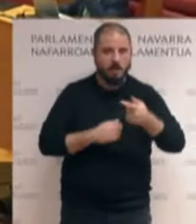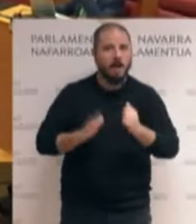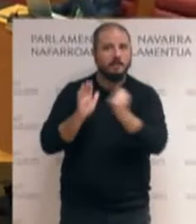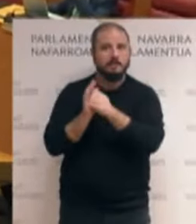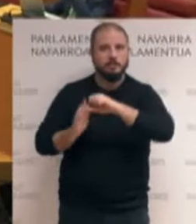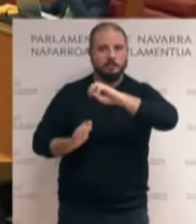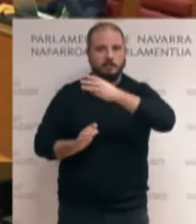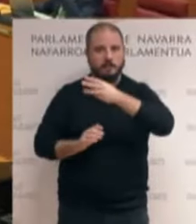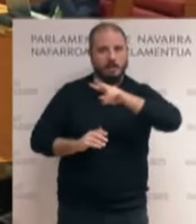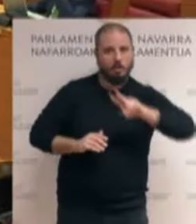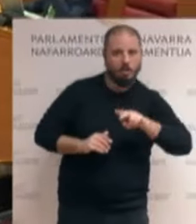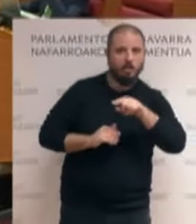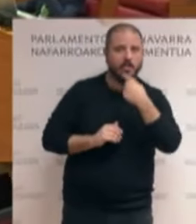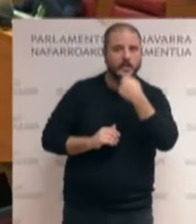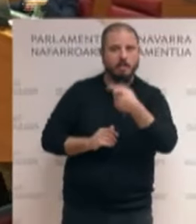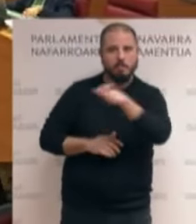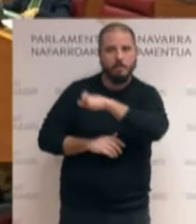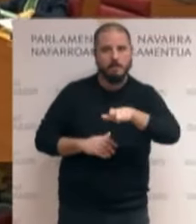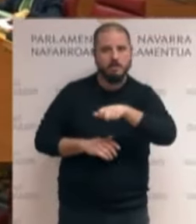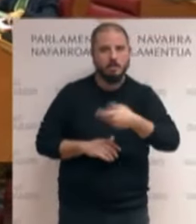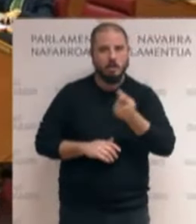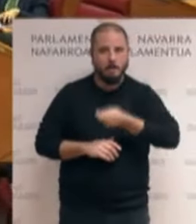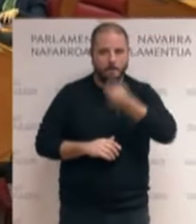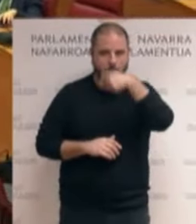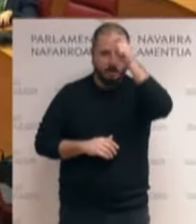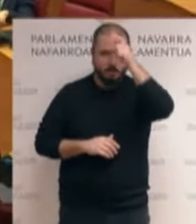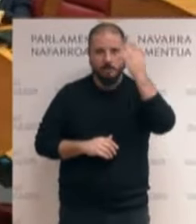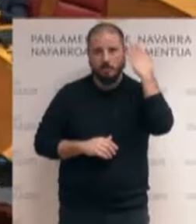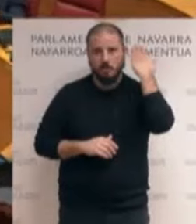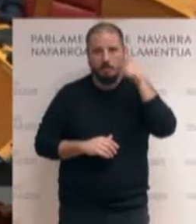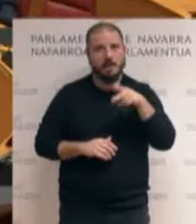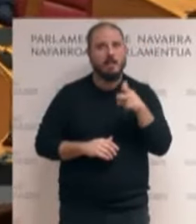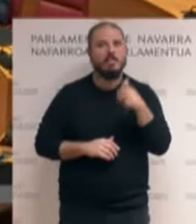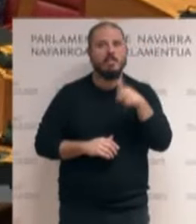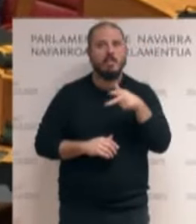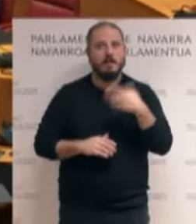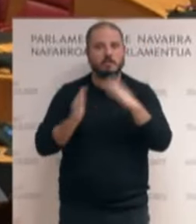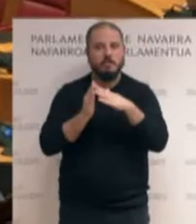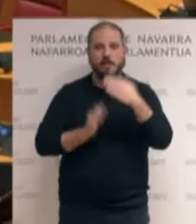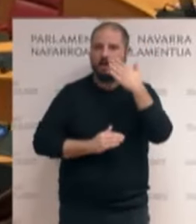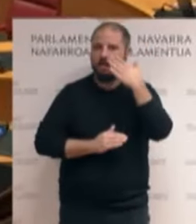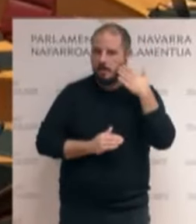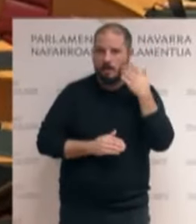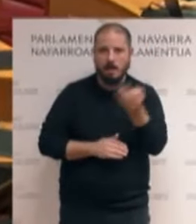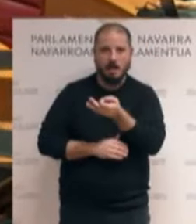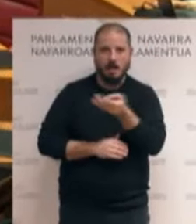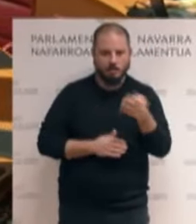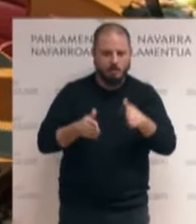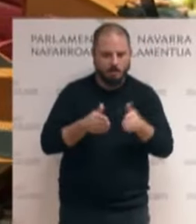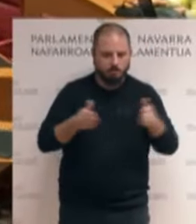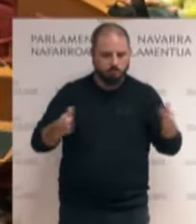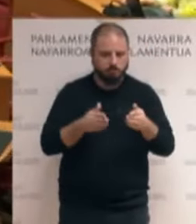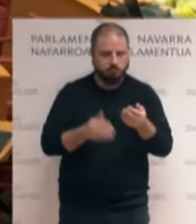toda persona empadronada en Navarra tiene el derecho a disfrutar de una vivienda digna y adecuada, en términos de tamaño y calidad, y a disfrutar